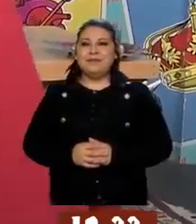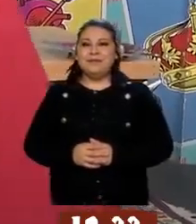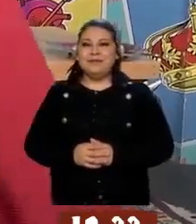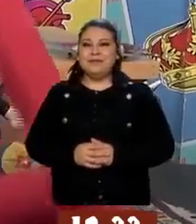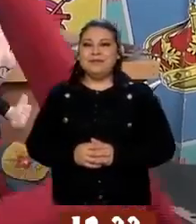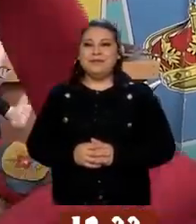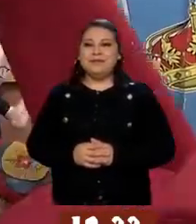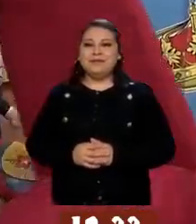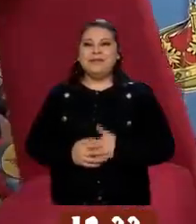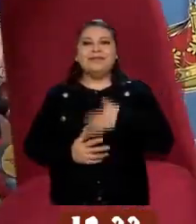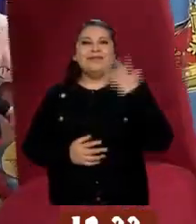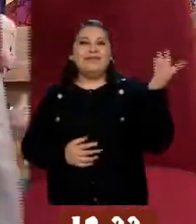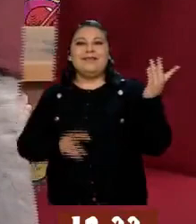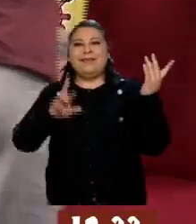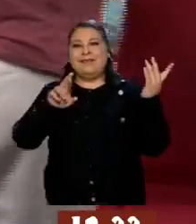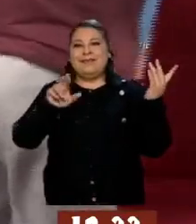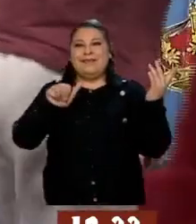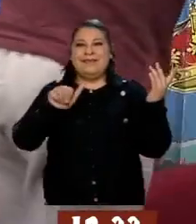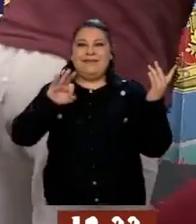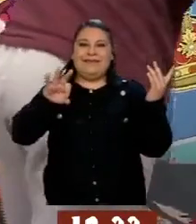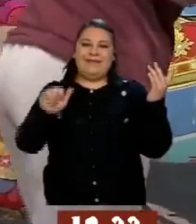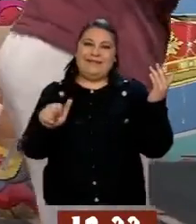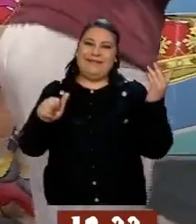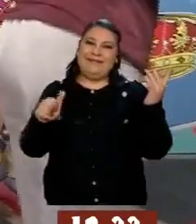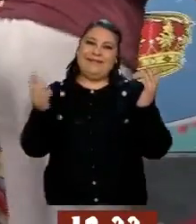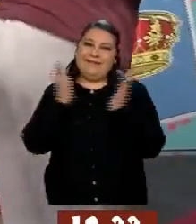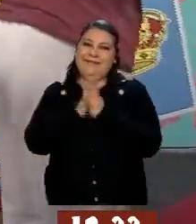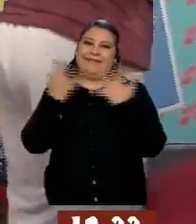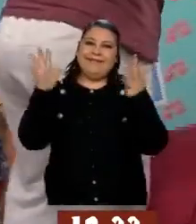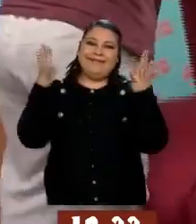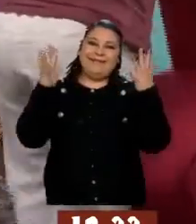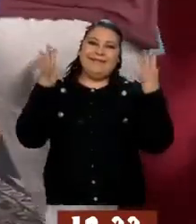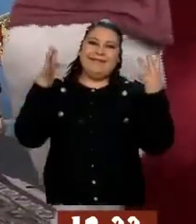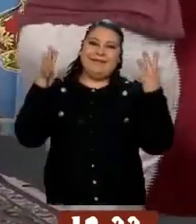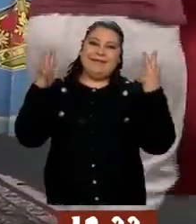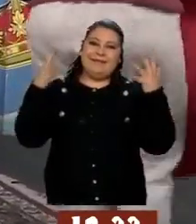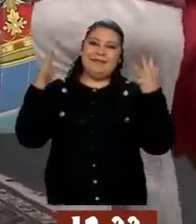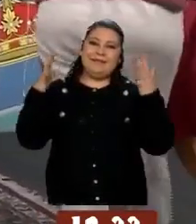¡Ahí está el Rafita! Rafita, espérame tantito. Oye,